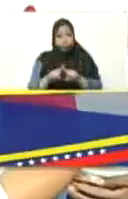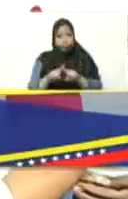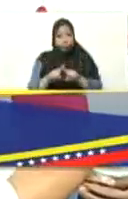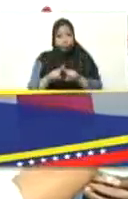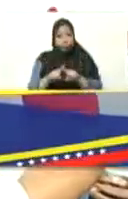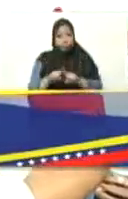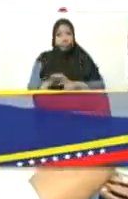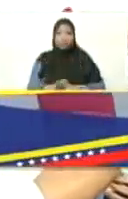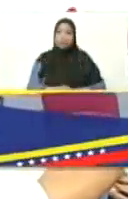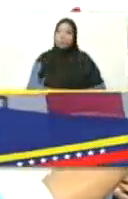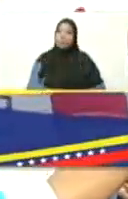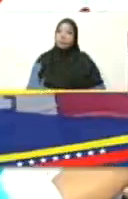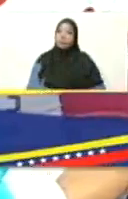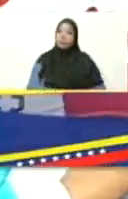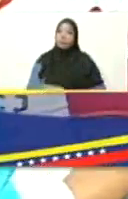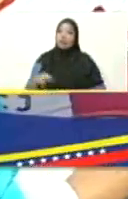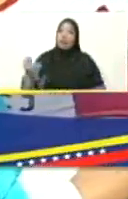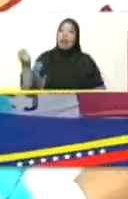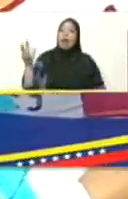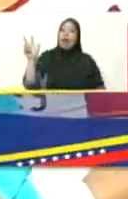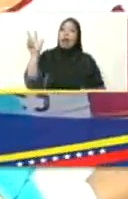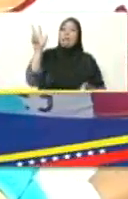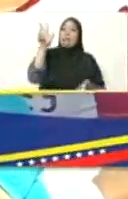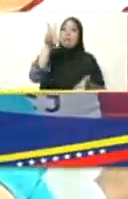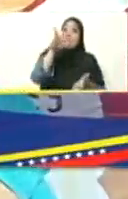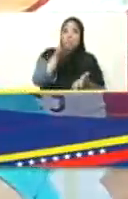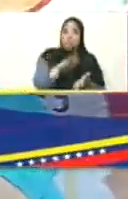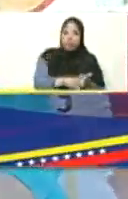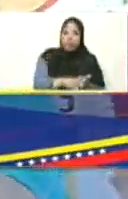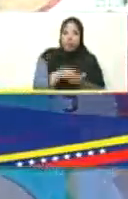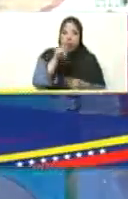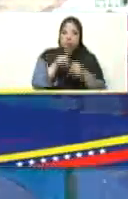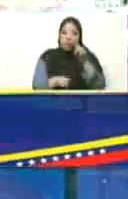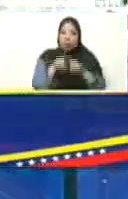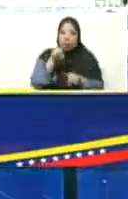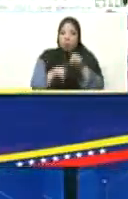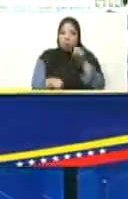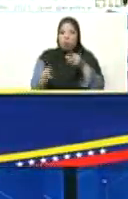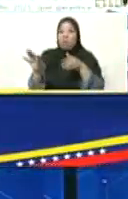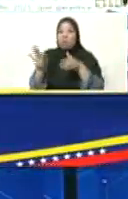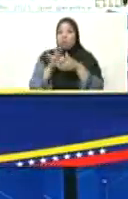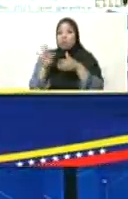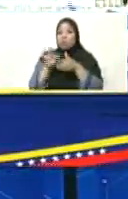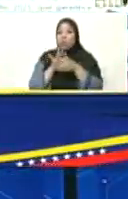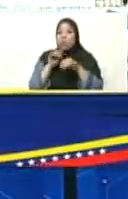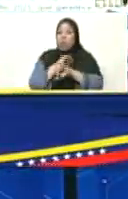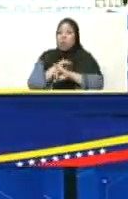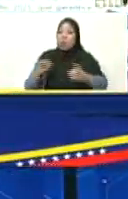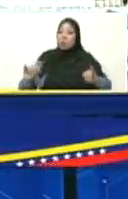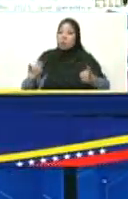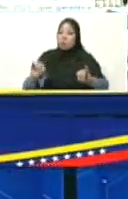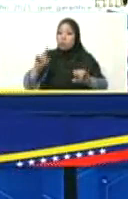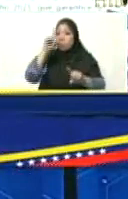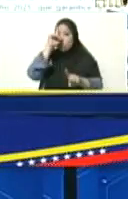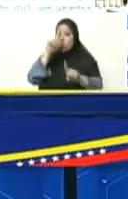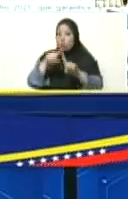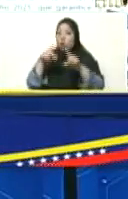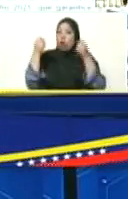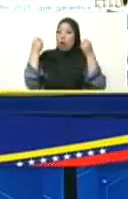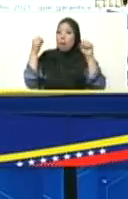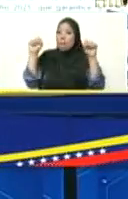para aprobar recursos en función de cumplir la palabra empeñada